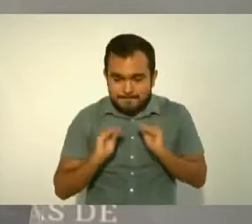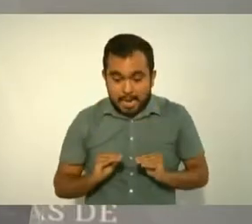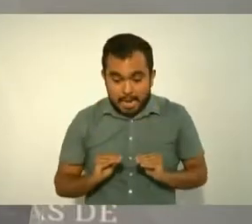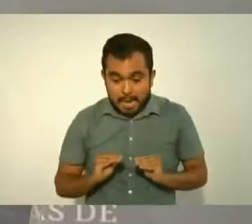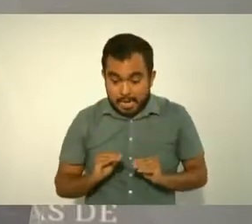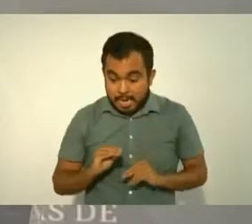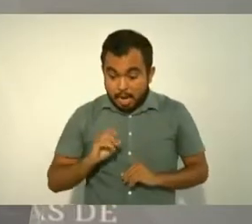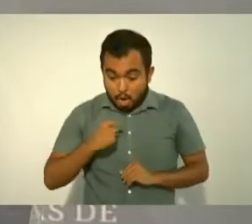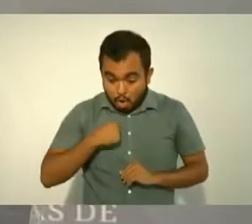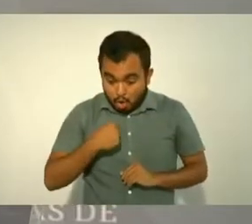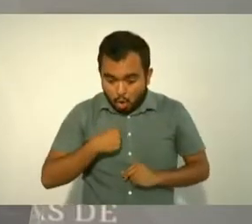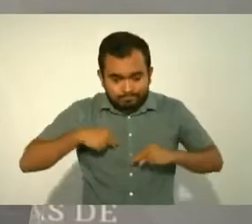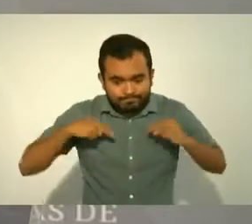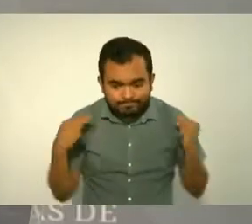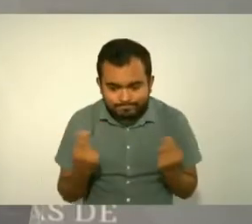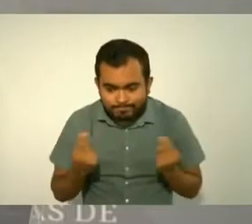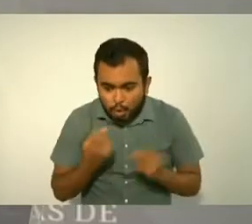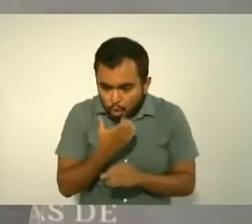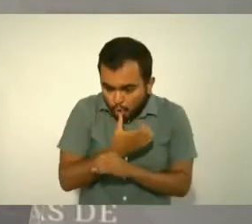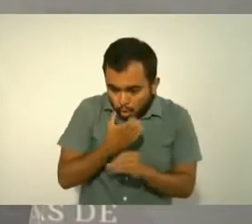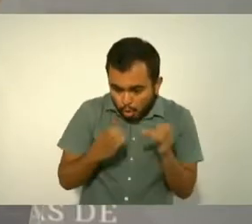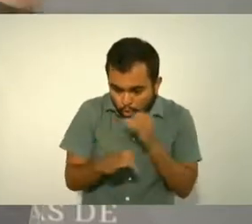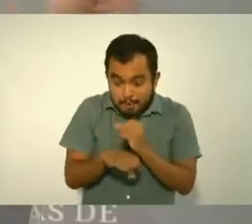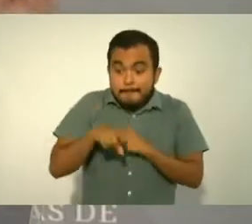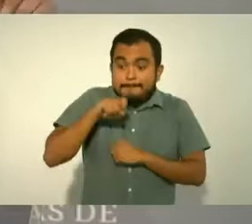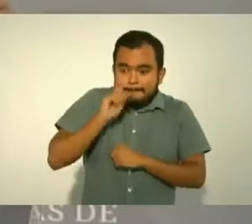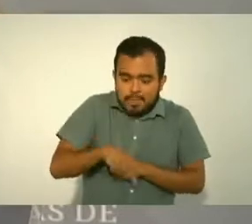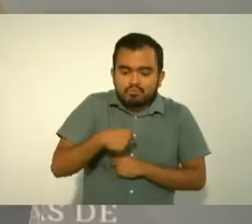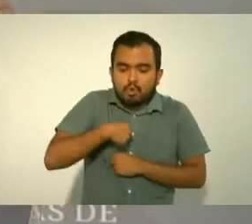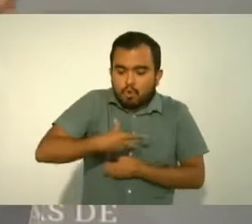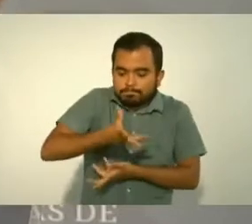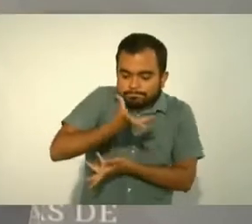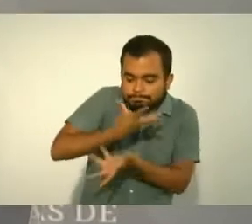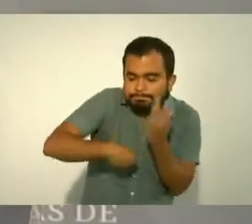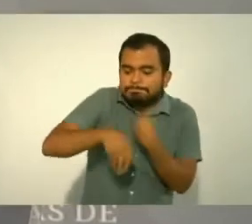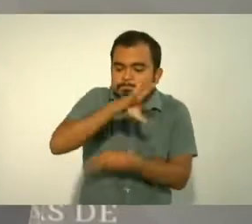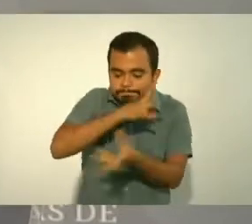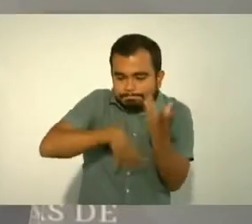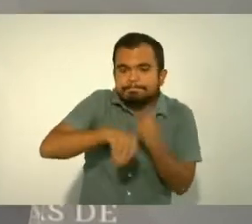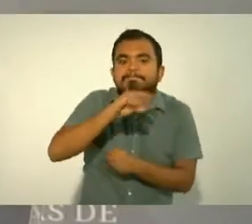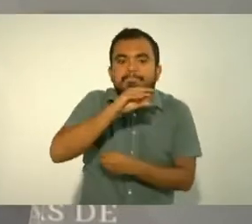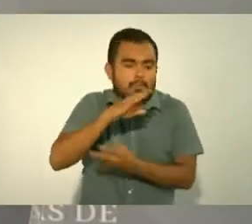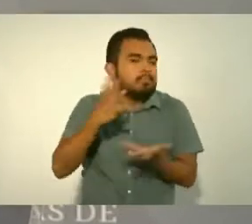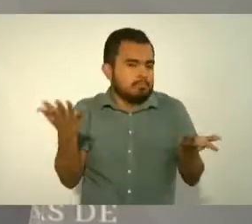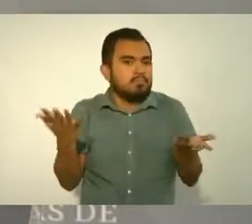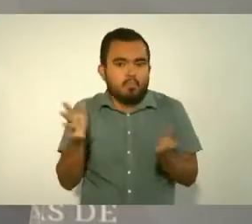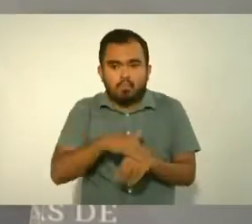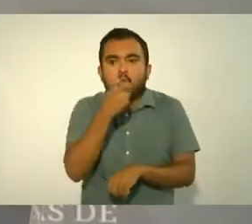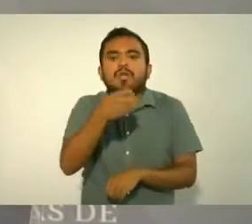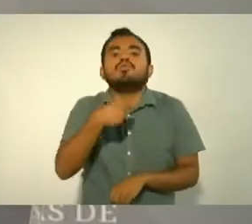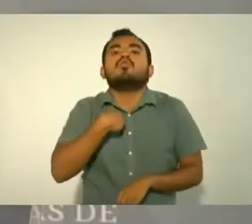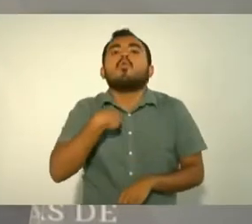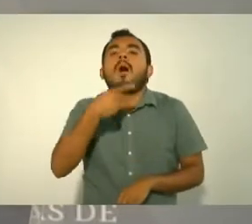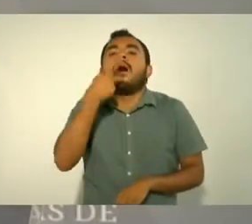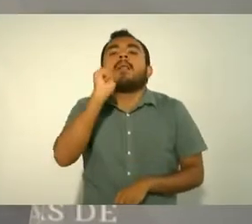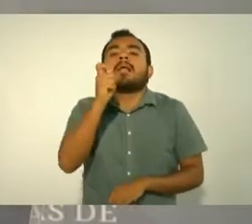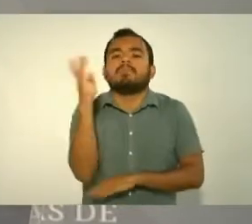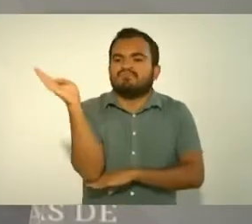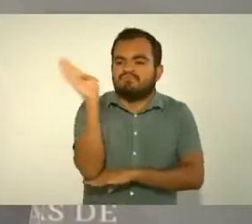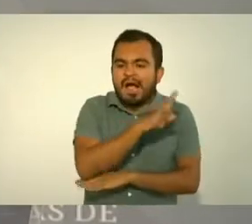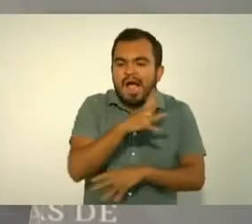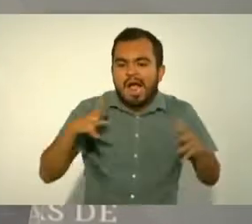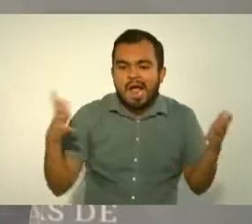consumimos por eso hablamos de una jornada de una campaña tenemos